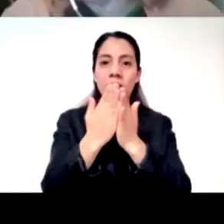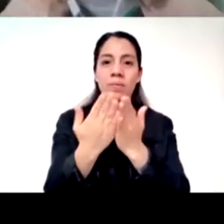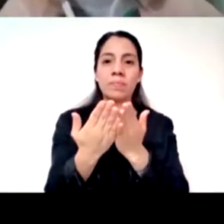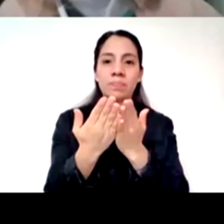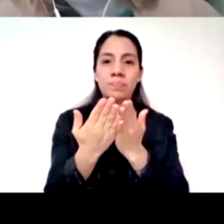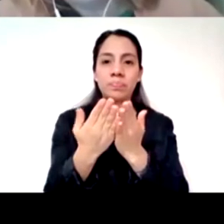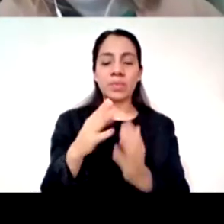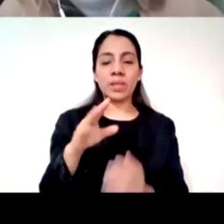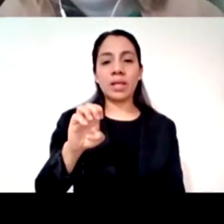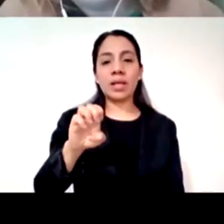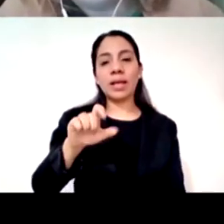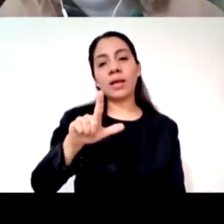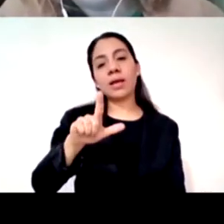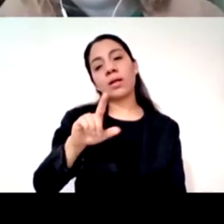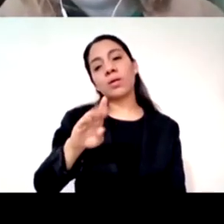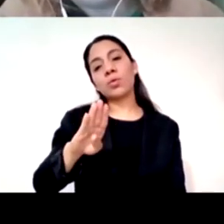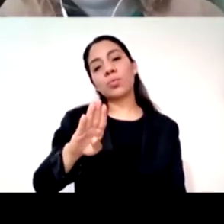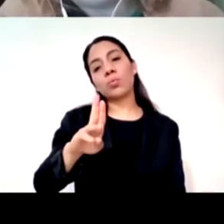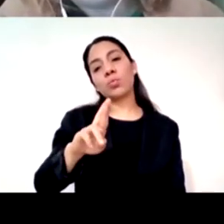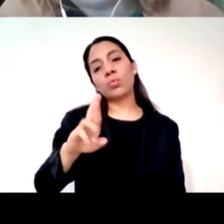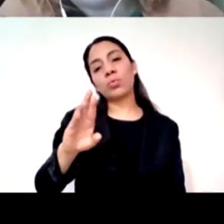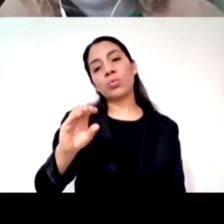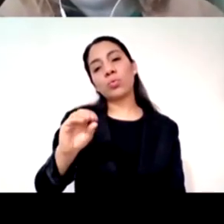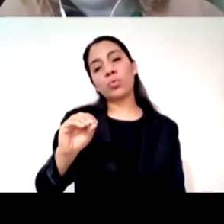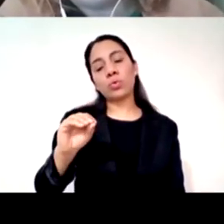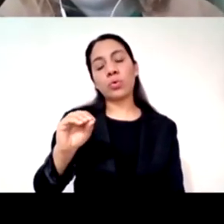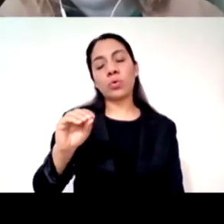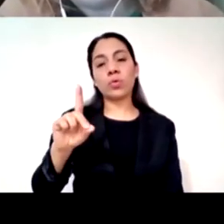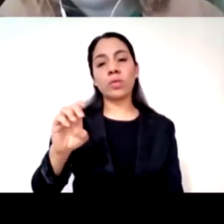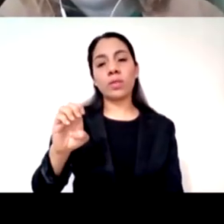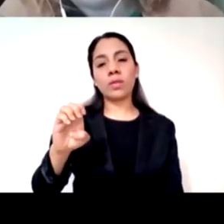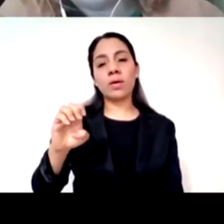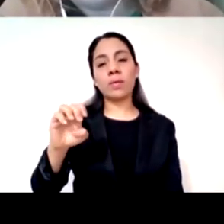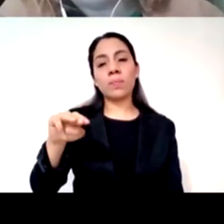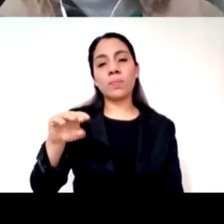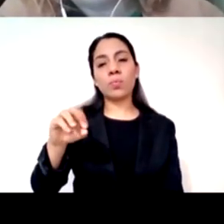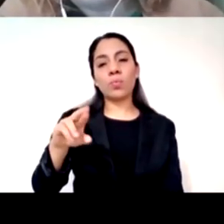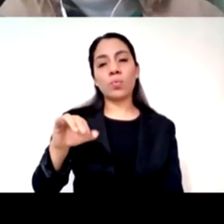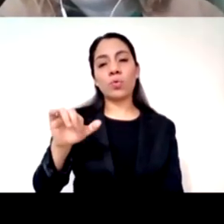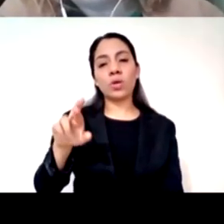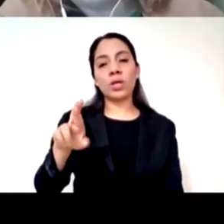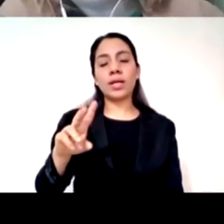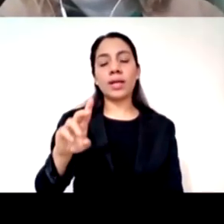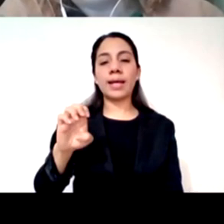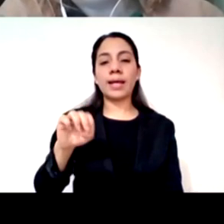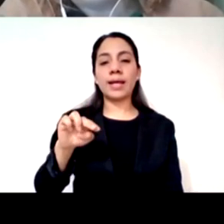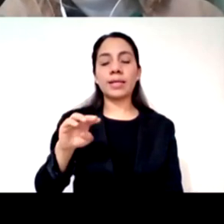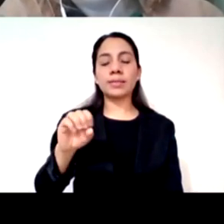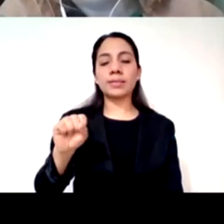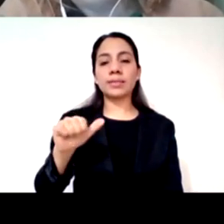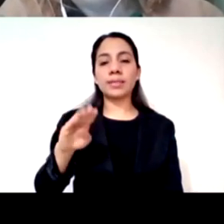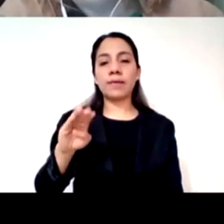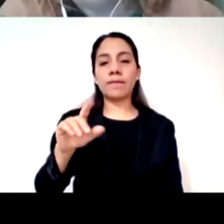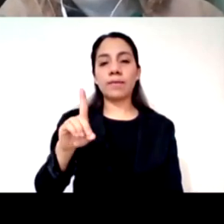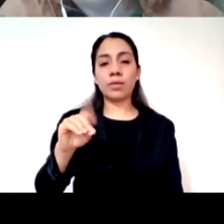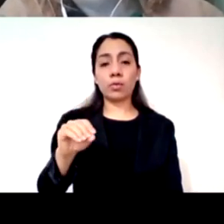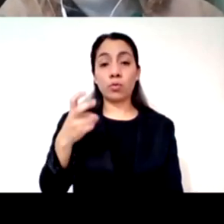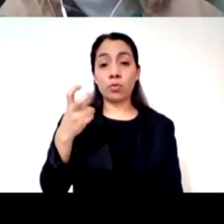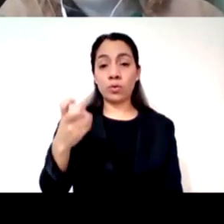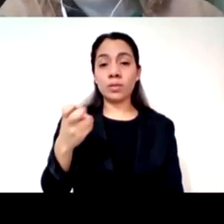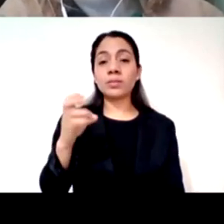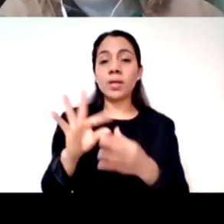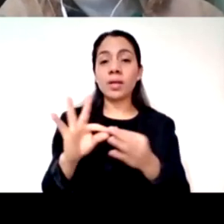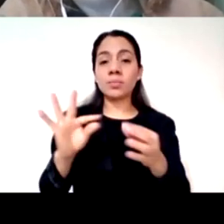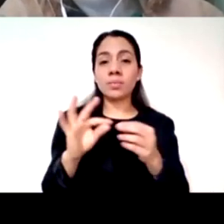es infinito es infinito y este cuate es un perro panteonero es peligrosísimo y